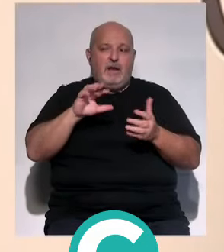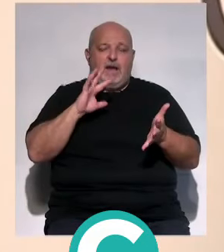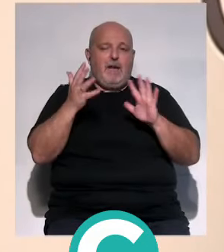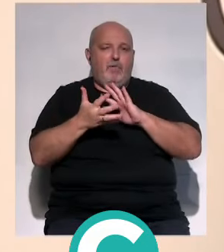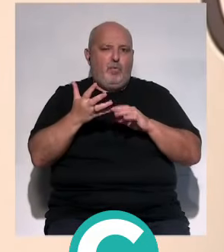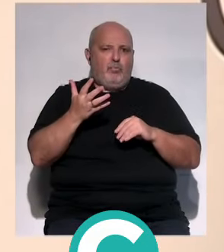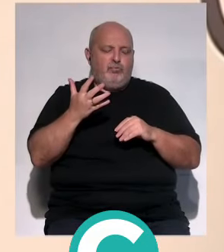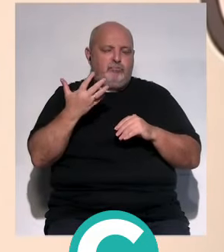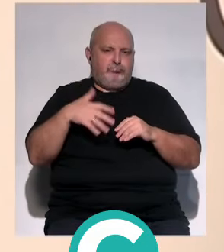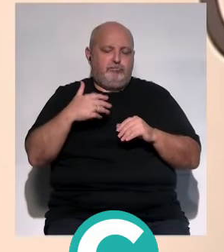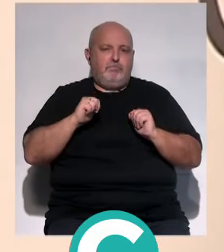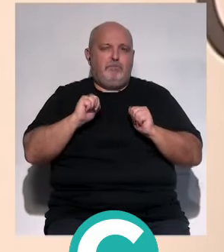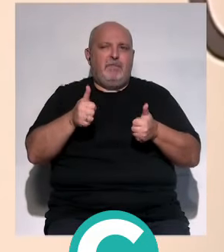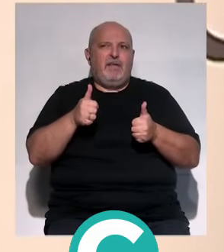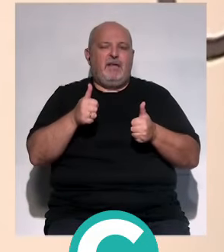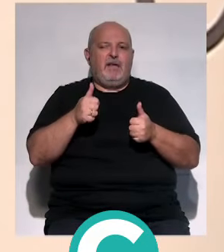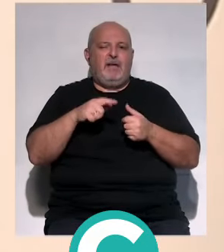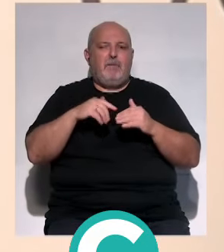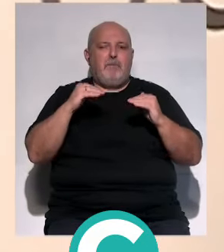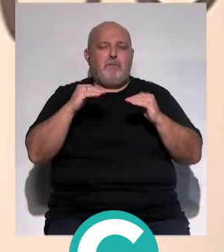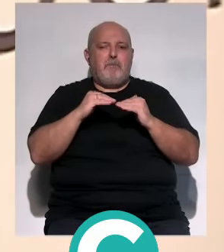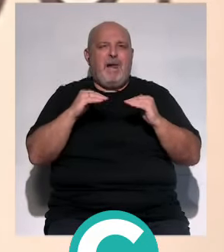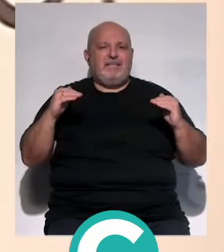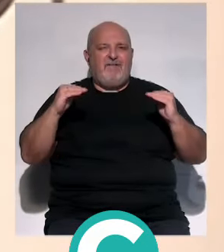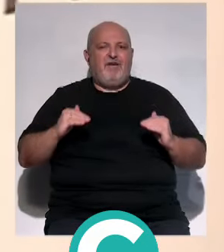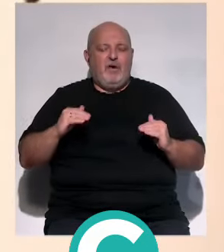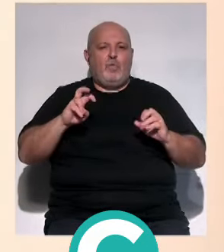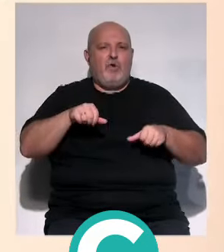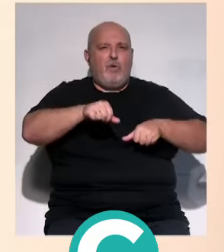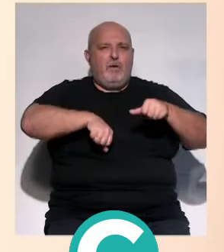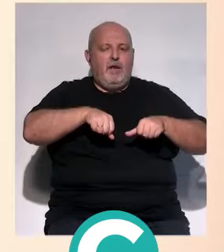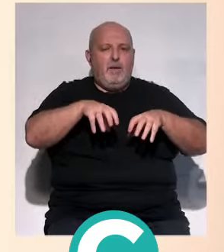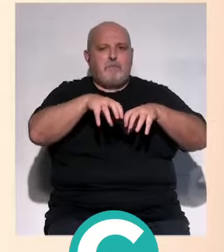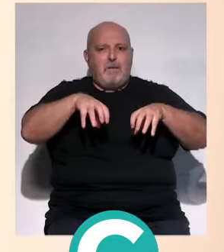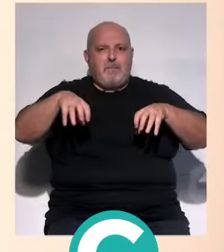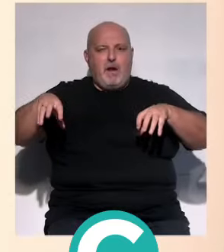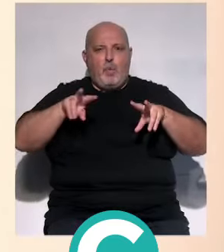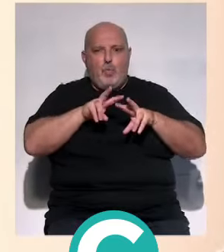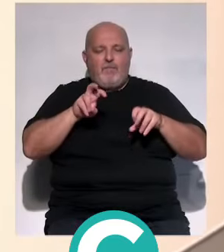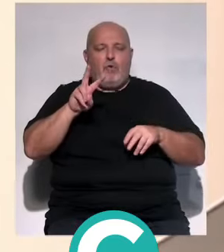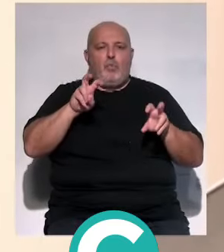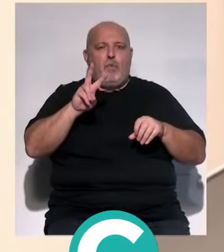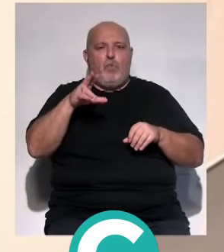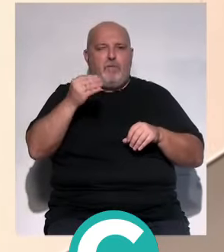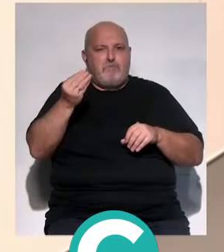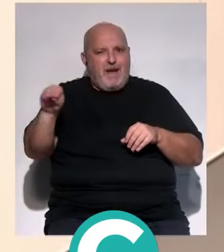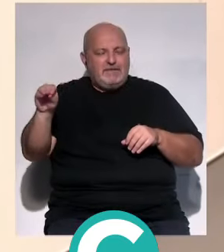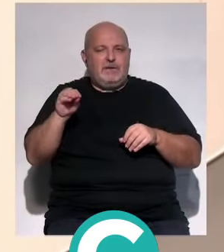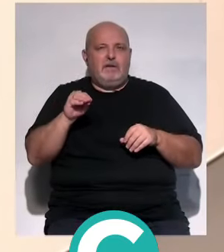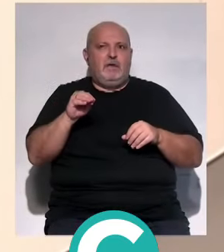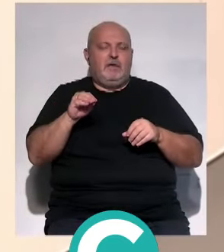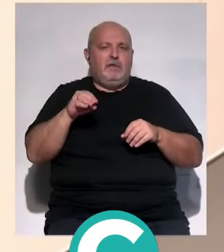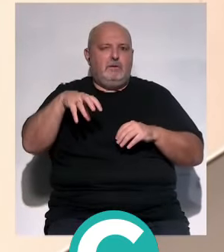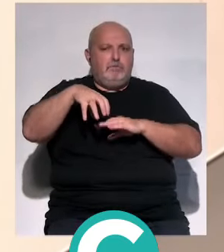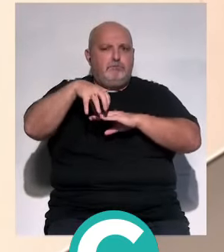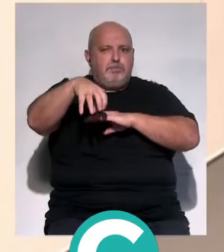radical, empezando en la planta baja con nuevos quirófanos, nueva urgencia, nueva UCI, nueva zona de hospitalización.